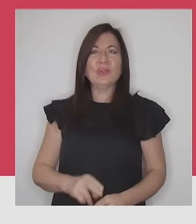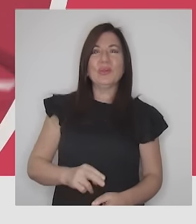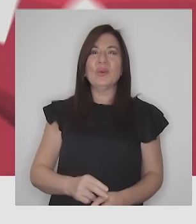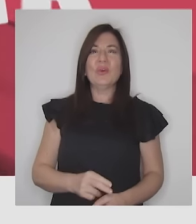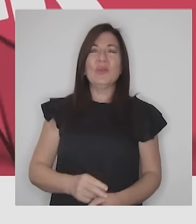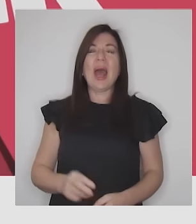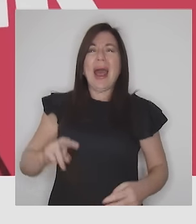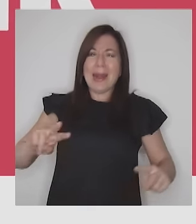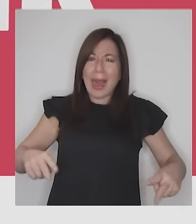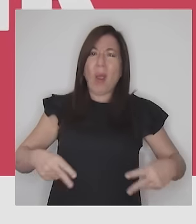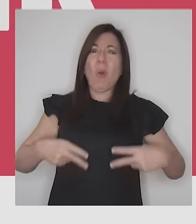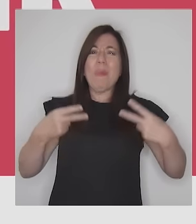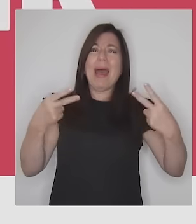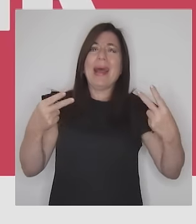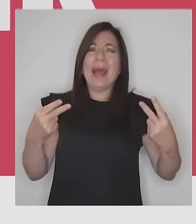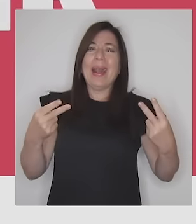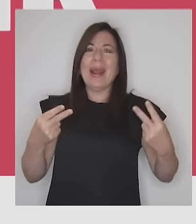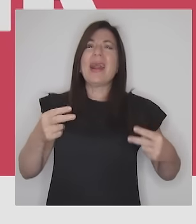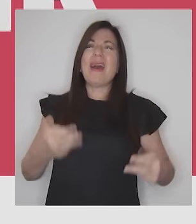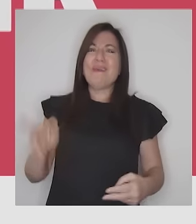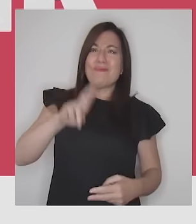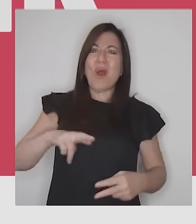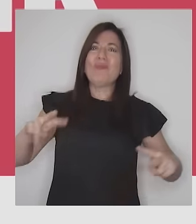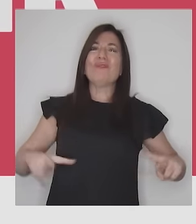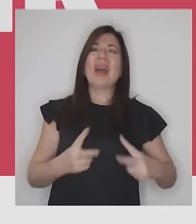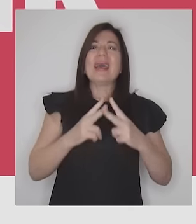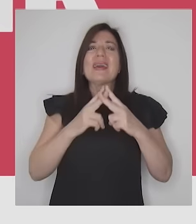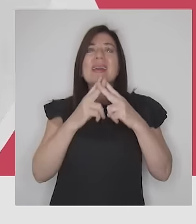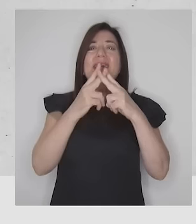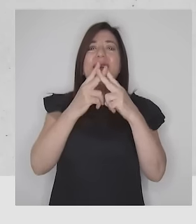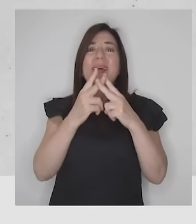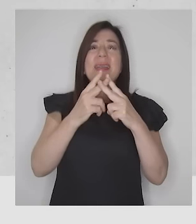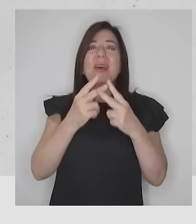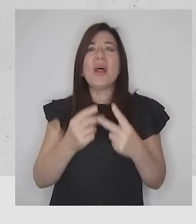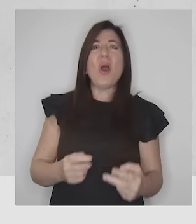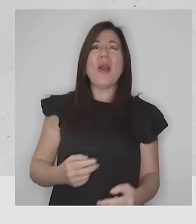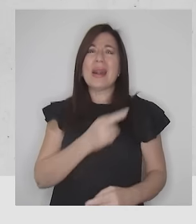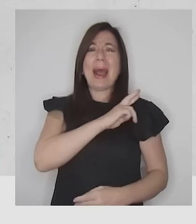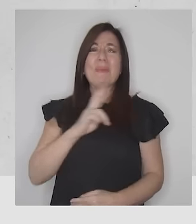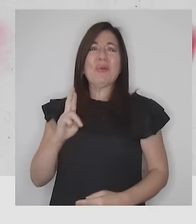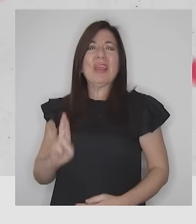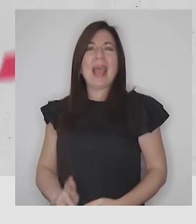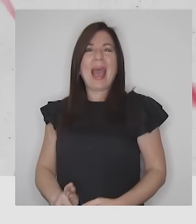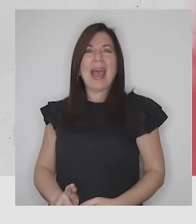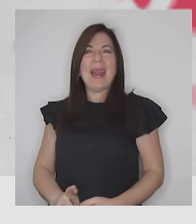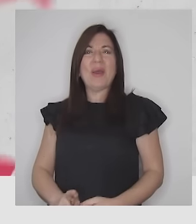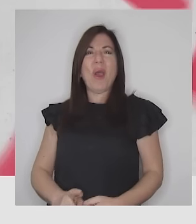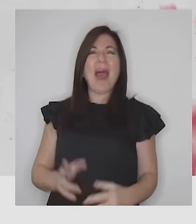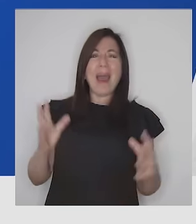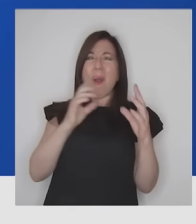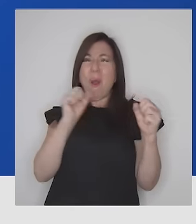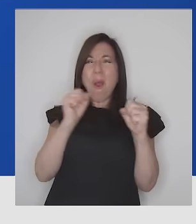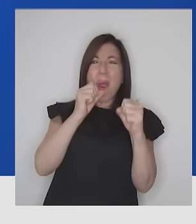recuperar recuperar reconstruir republicanos